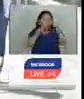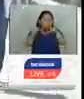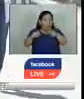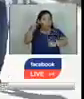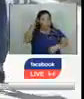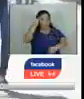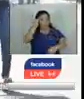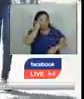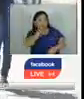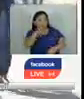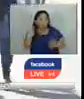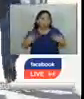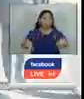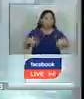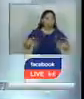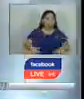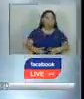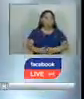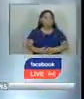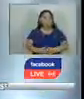más de estos alarmantes datos.